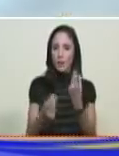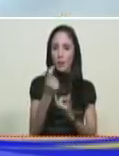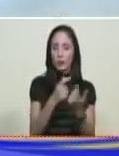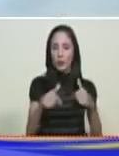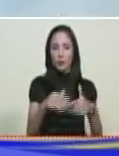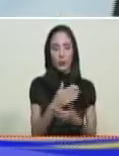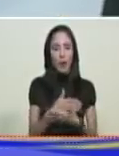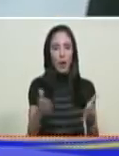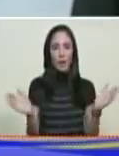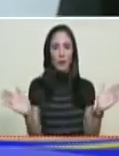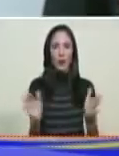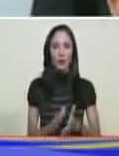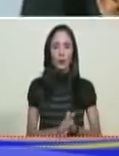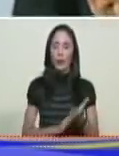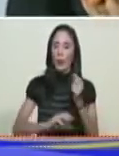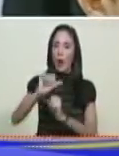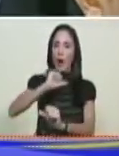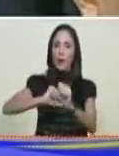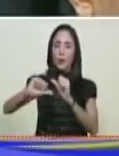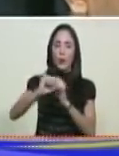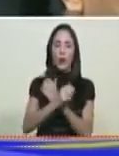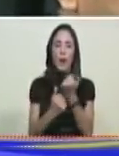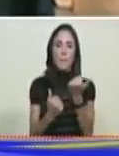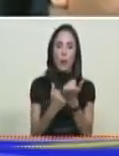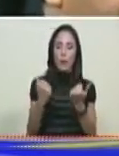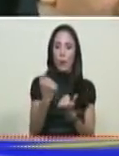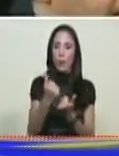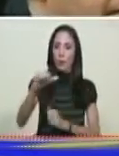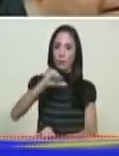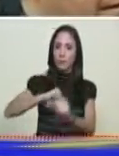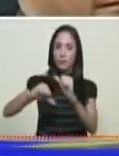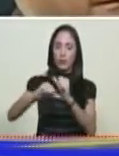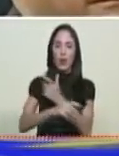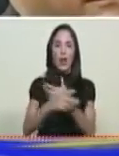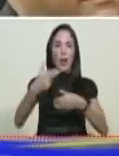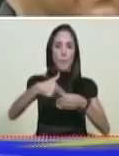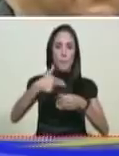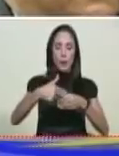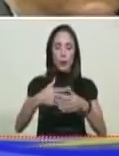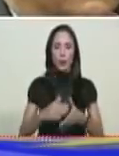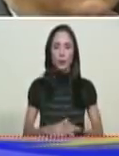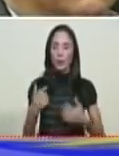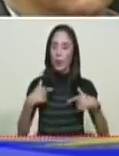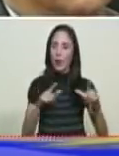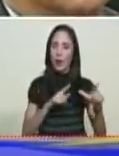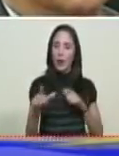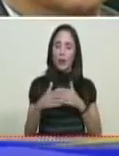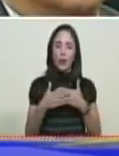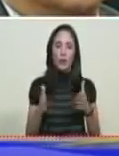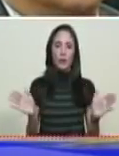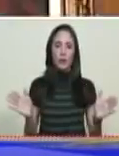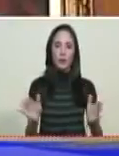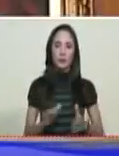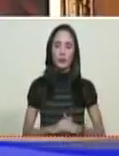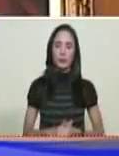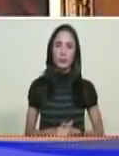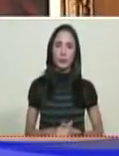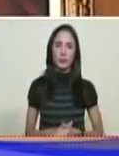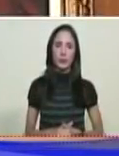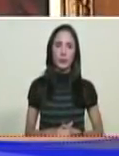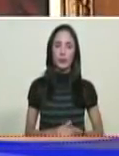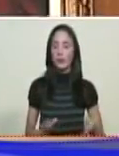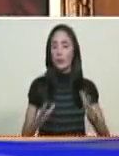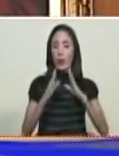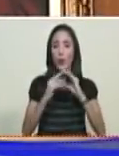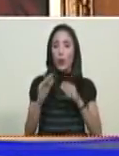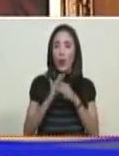términos de ganar, ganar en el campo petrolero. ¡Listos! Tenemos todas las